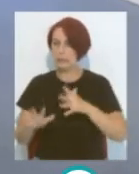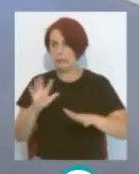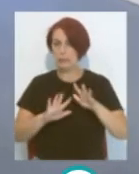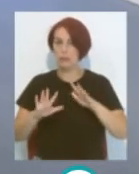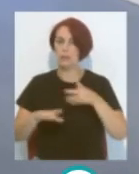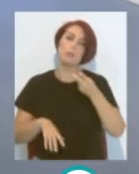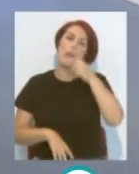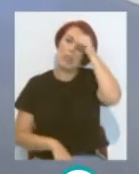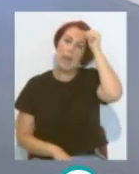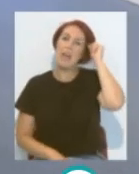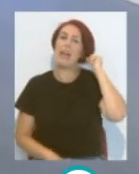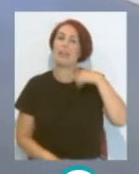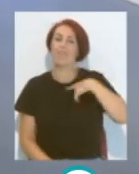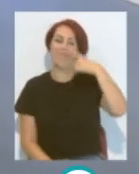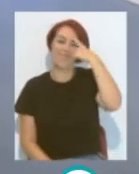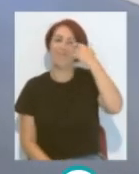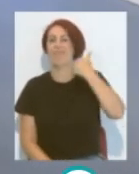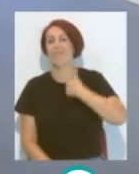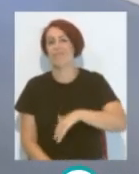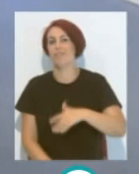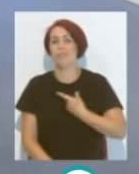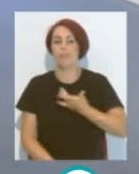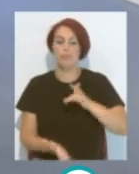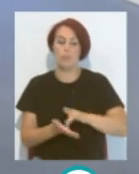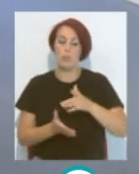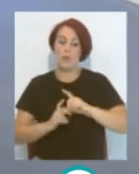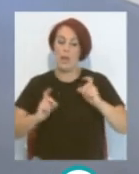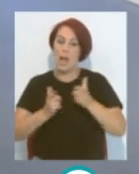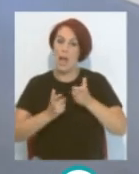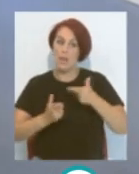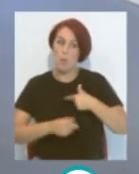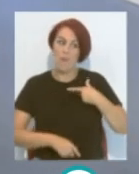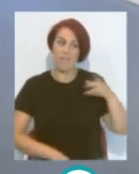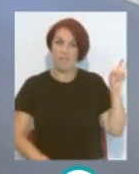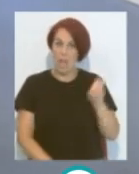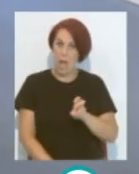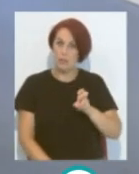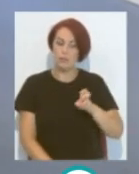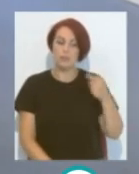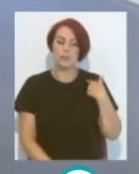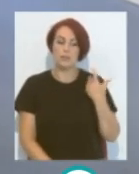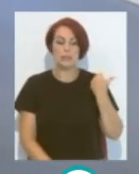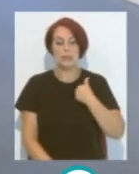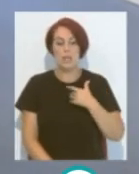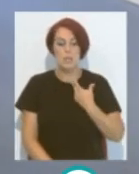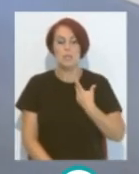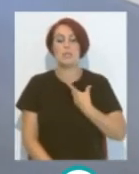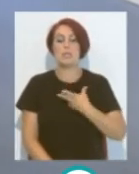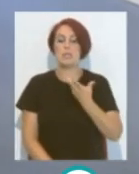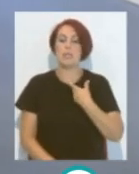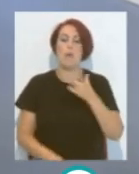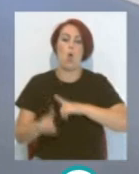Cervera eso lo conoce muy bien Desde que llegó ha estado superando adversidades Como aquel